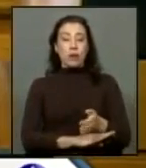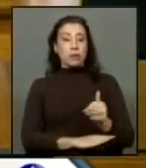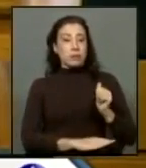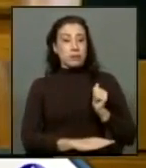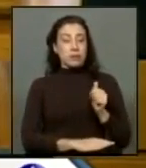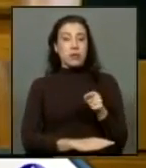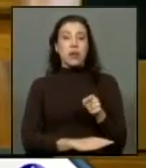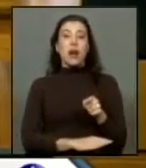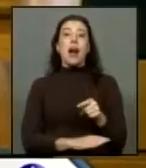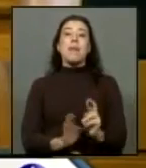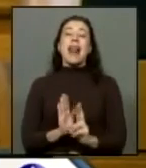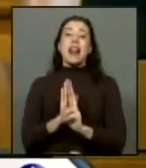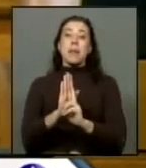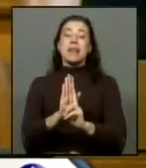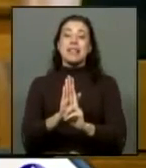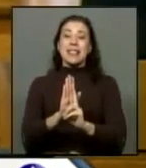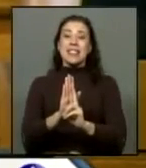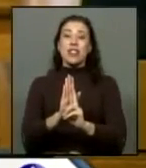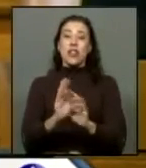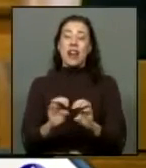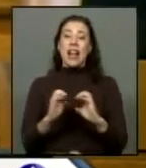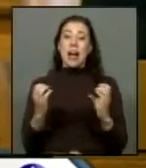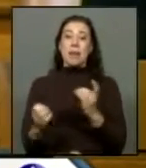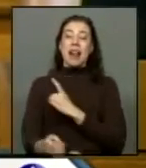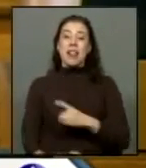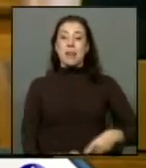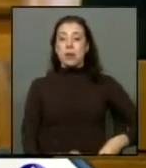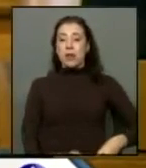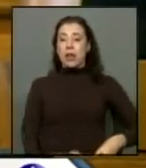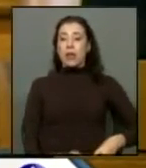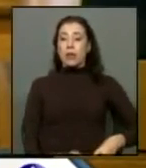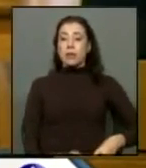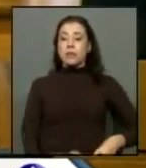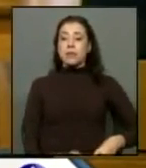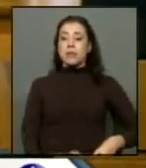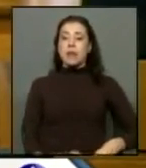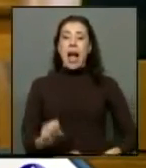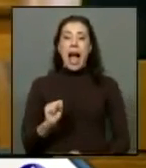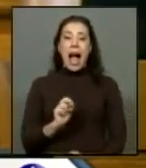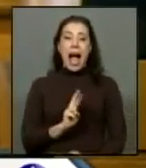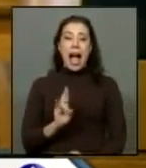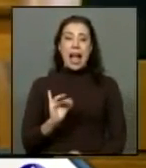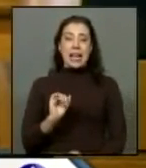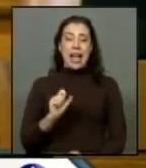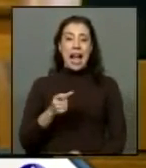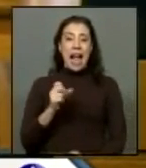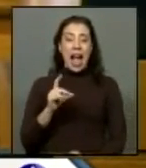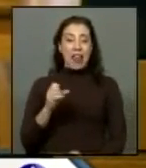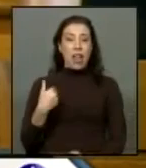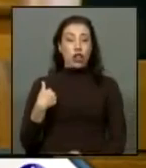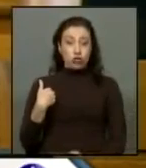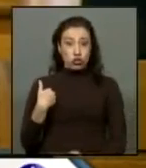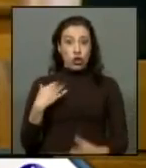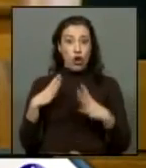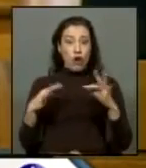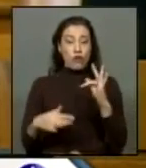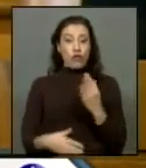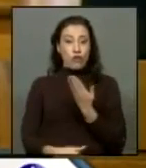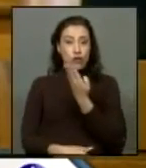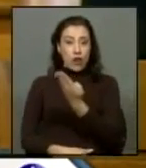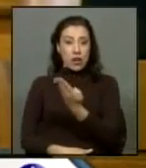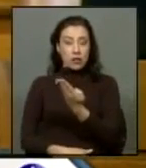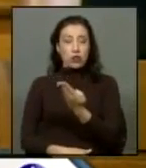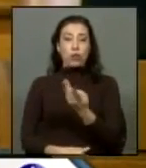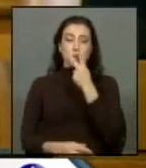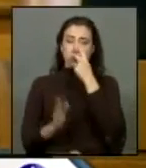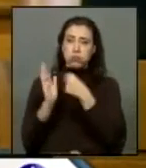representación de la cámara nuestro colega y diputado Claudio Arraigada a quien yo felicito y reconozco su